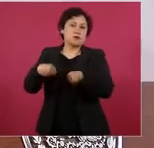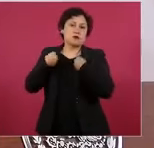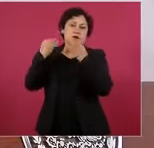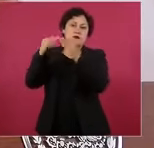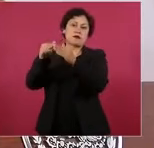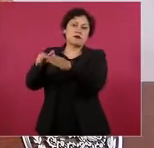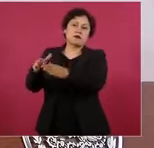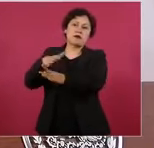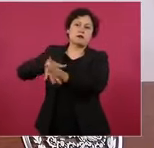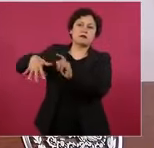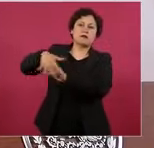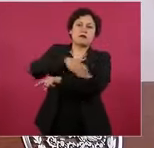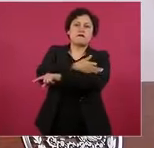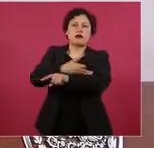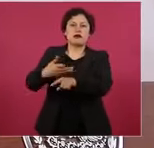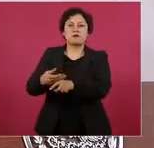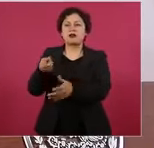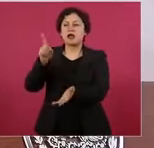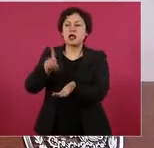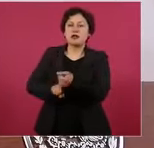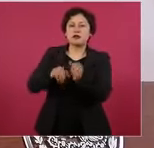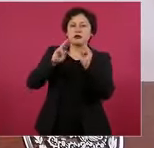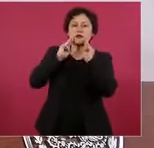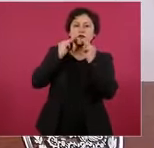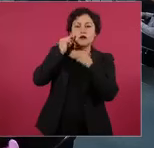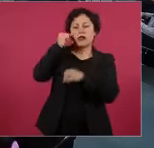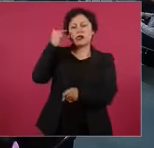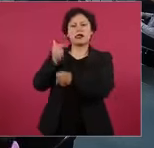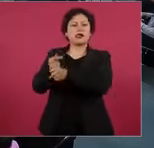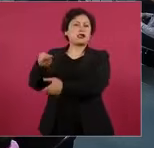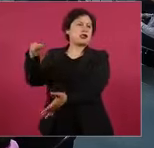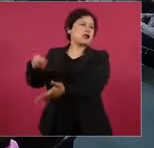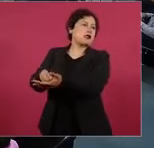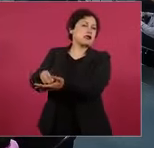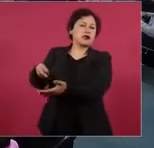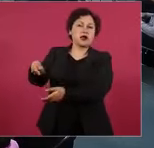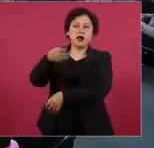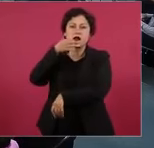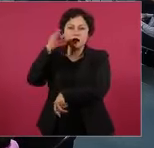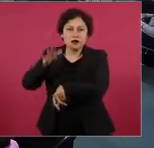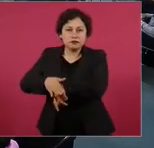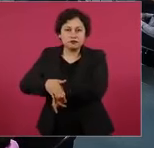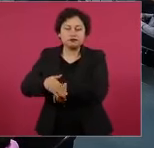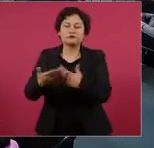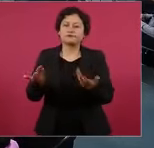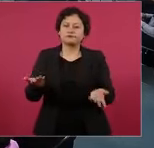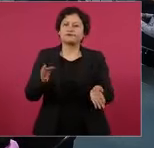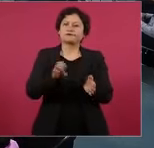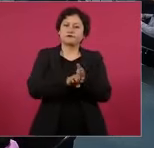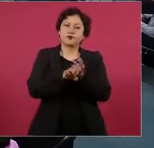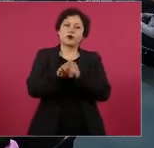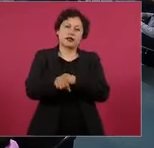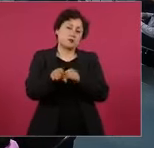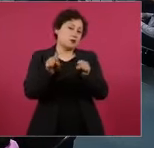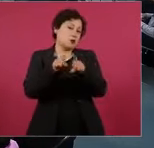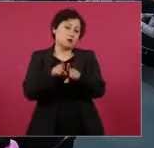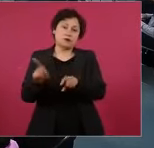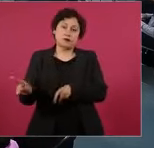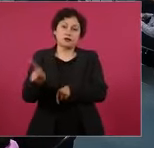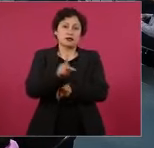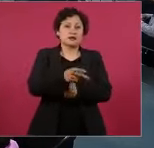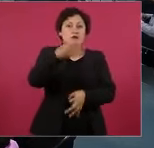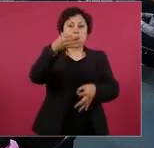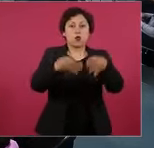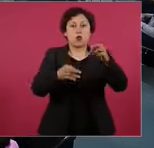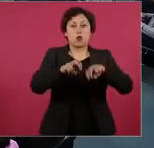identifican, los amenazan. El caso de los jueces que tienen que